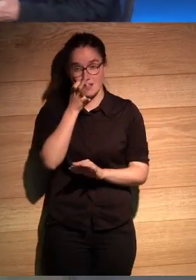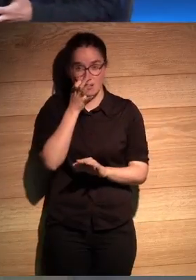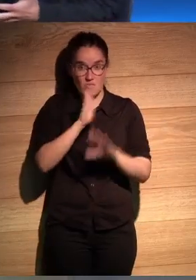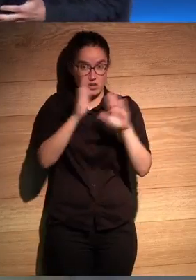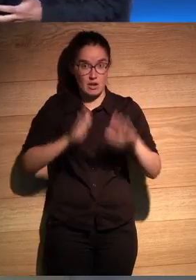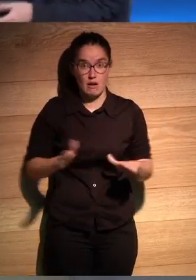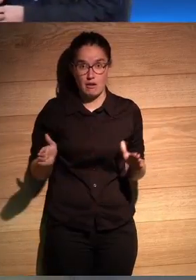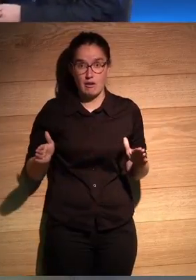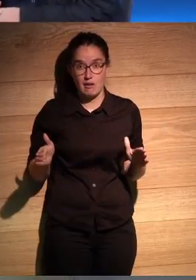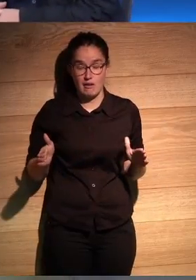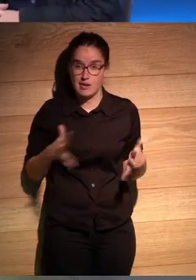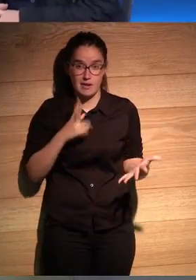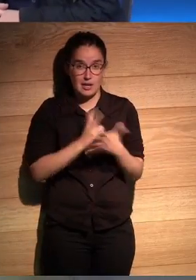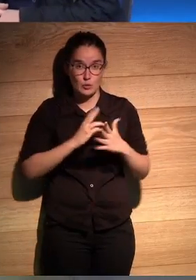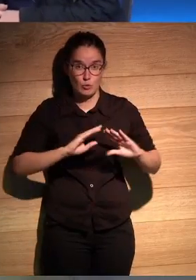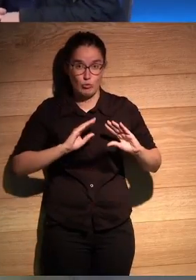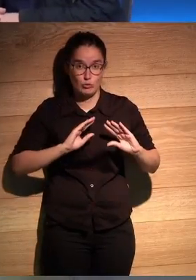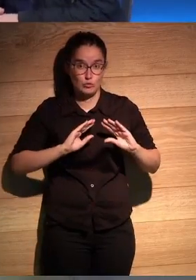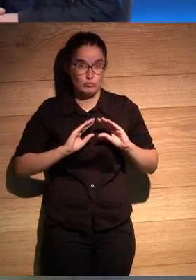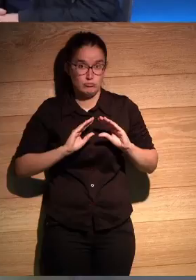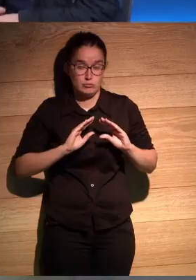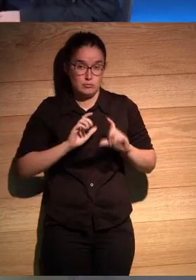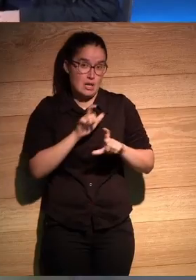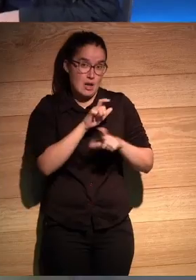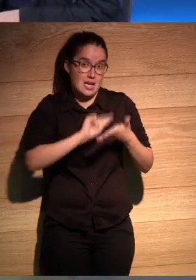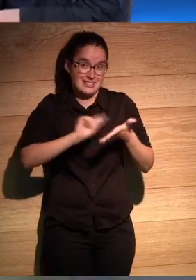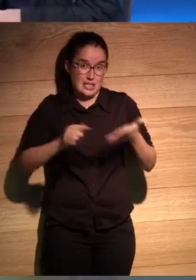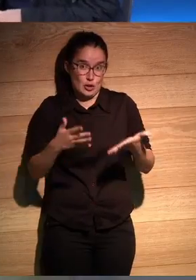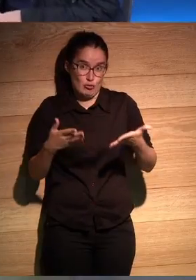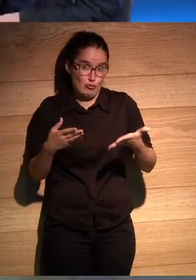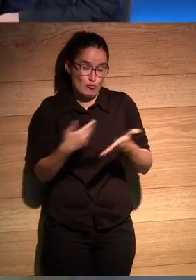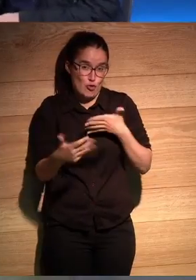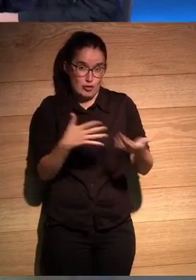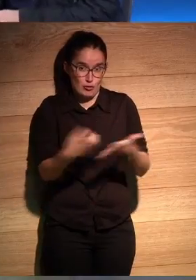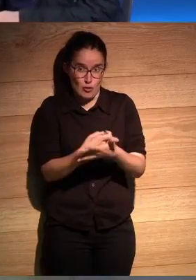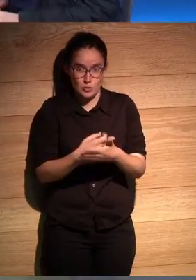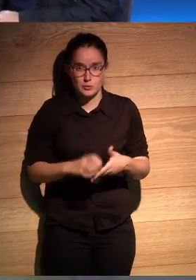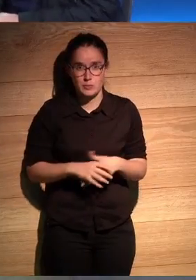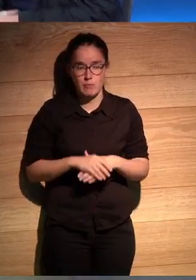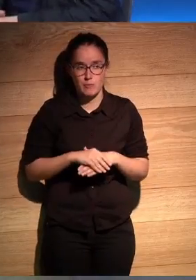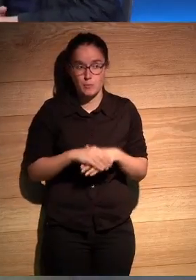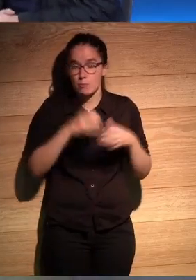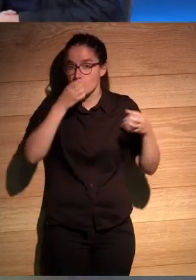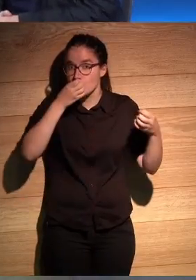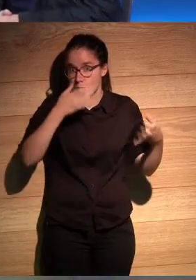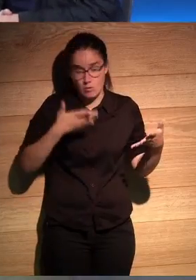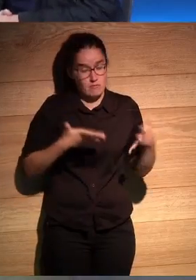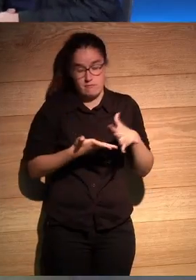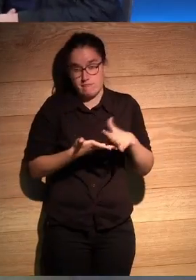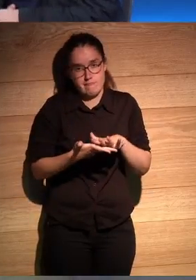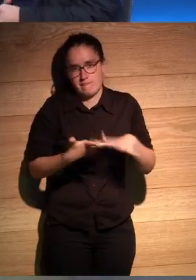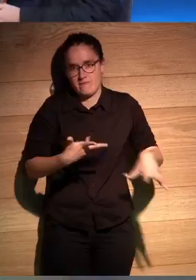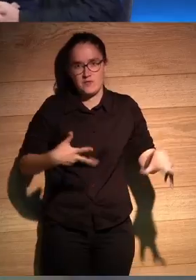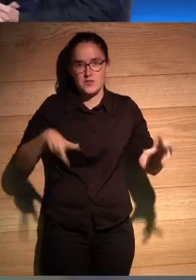es lo que quiero decir el desafío al que se enfrenta todo gran escritor digamos bueno pues tenemos que acabar